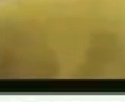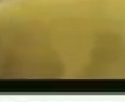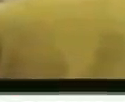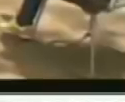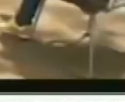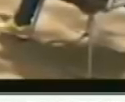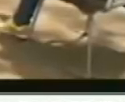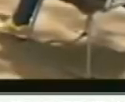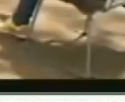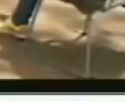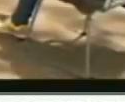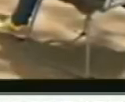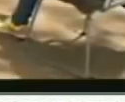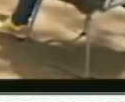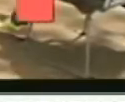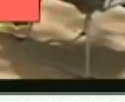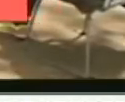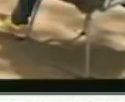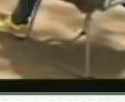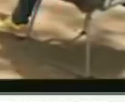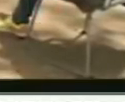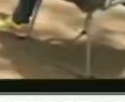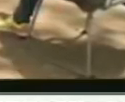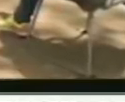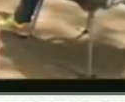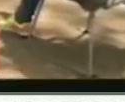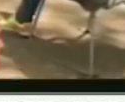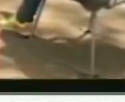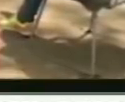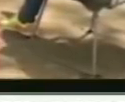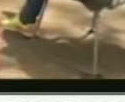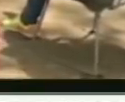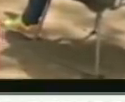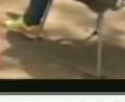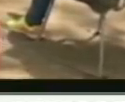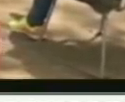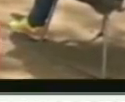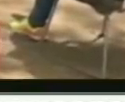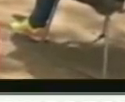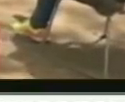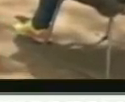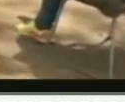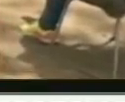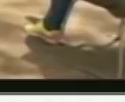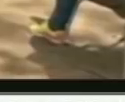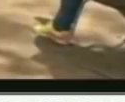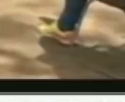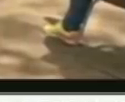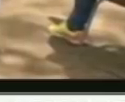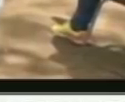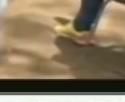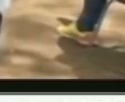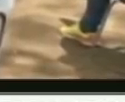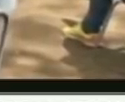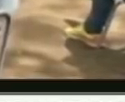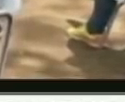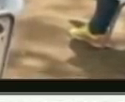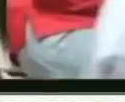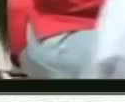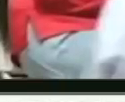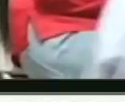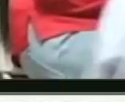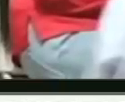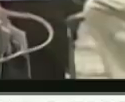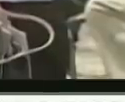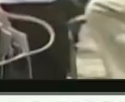Nosotros estamos conscientes del bloqueo económico que estuvimos, que tenemos y que posiblemente vamos a seguir teniendo. Y el campesino tiene que buscar las formas de seguir